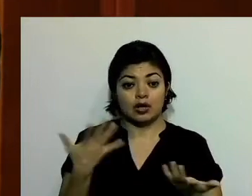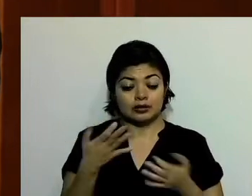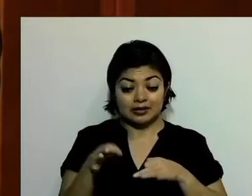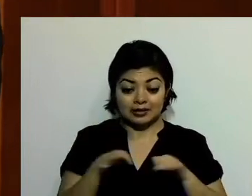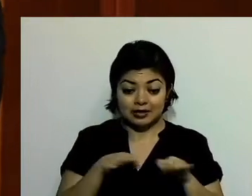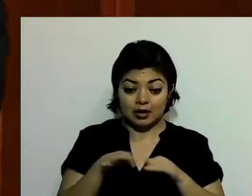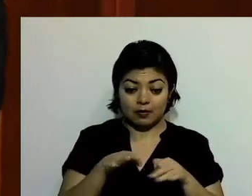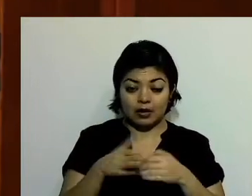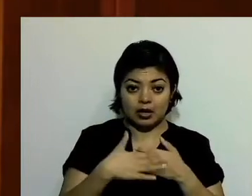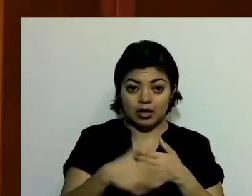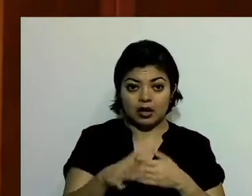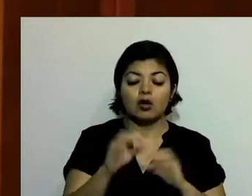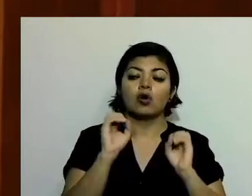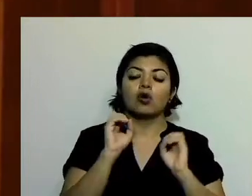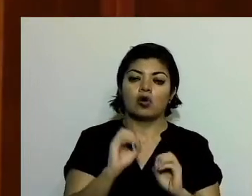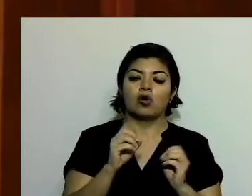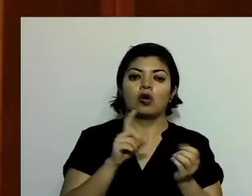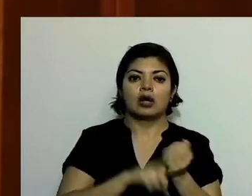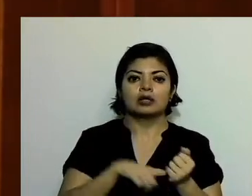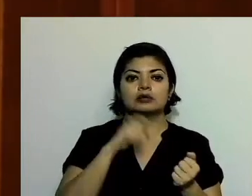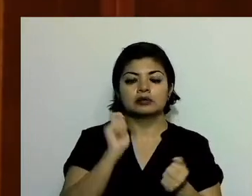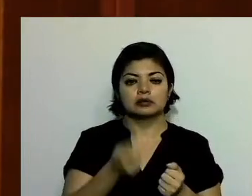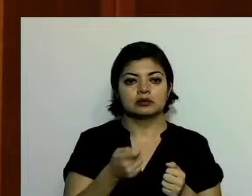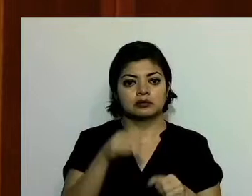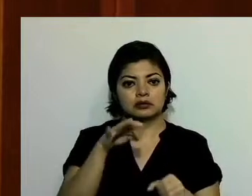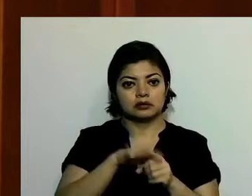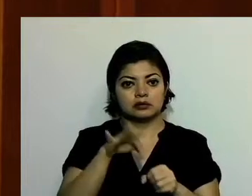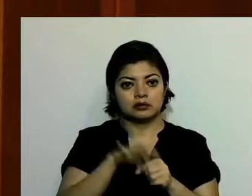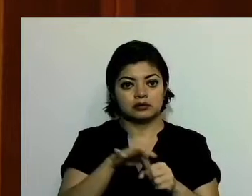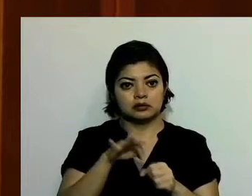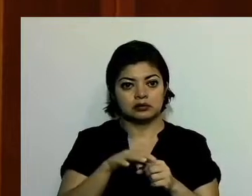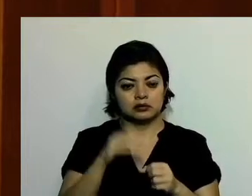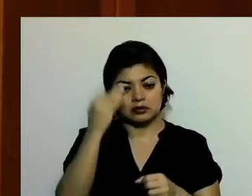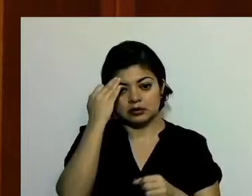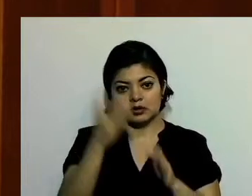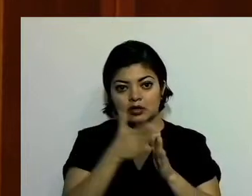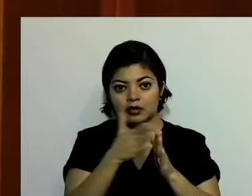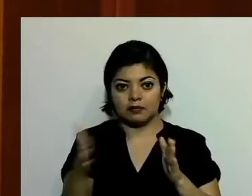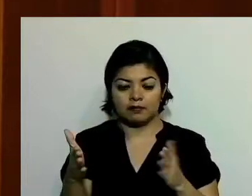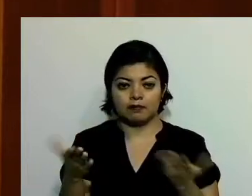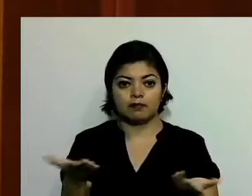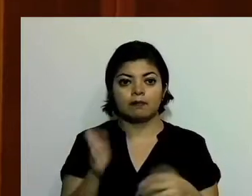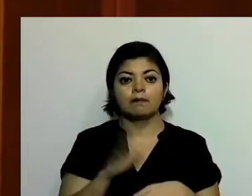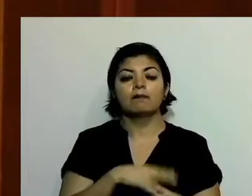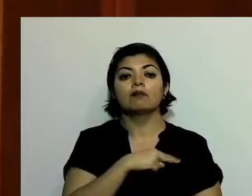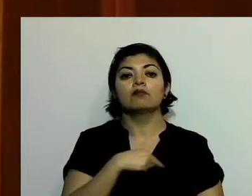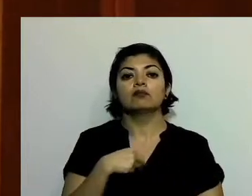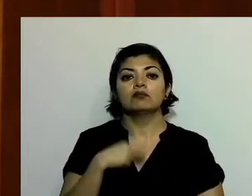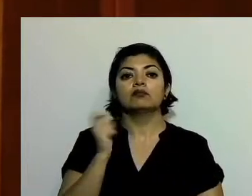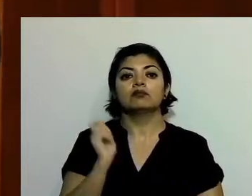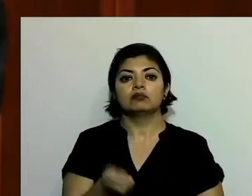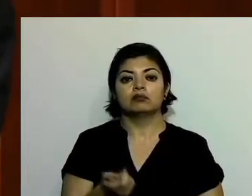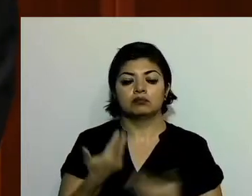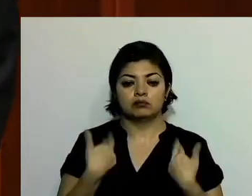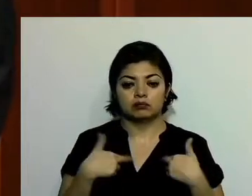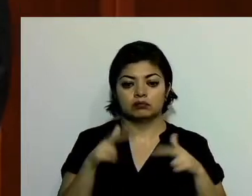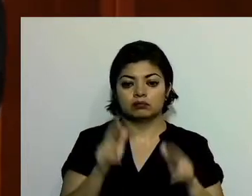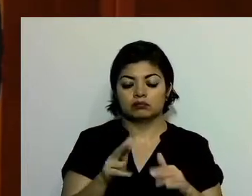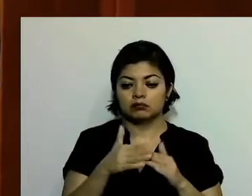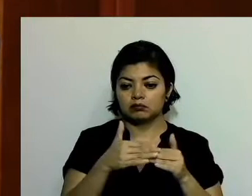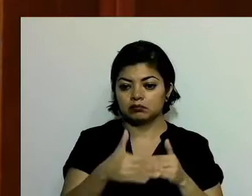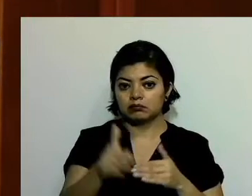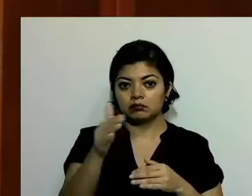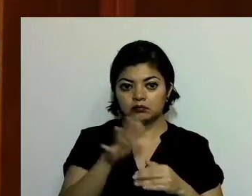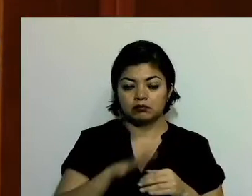o cuando estamos en las competencias electorales. Porque somos la representación de la pluralidad de la sociedad.